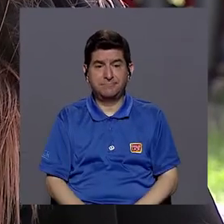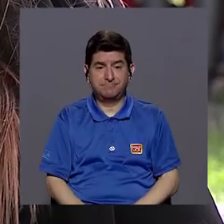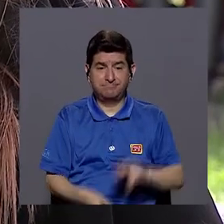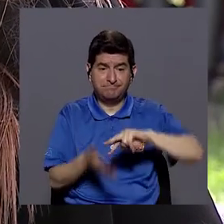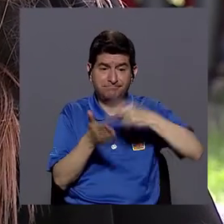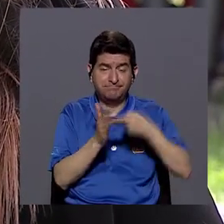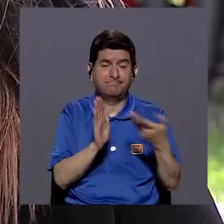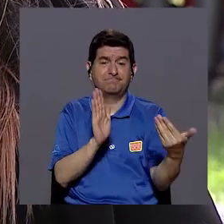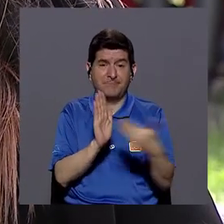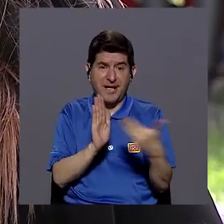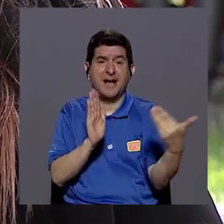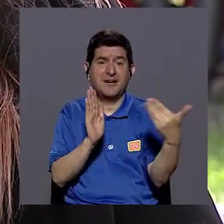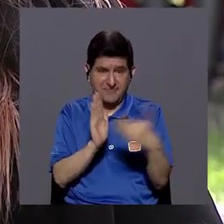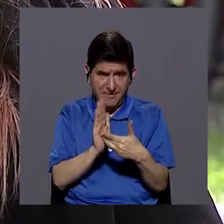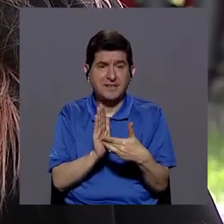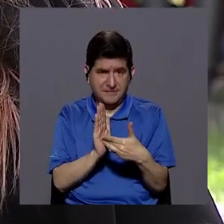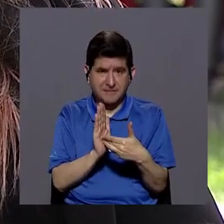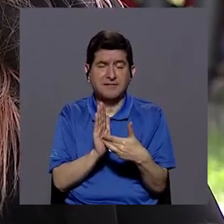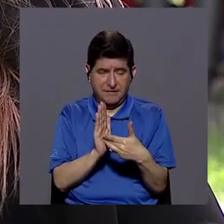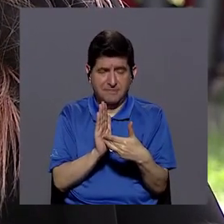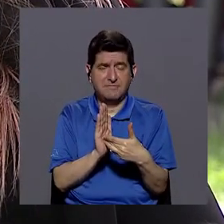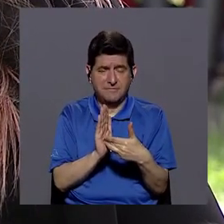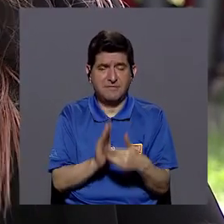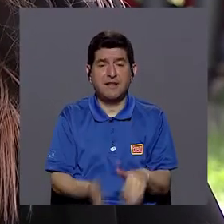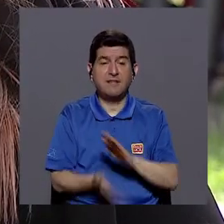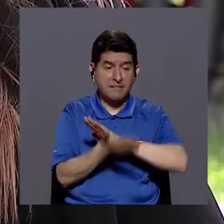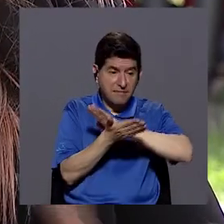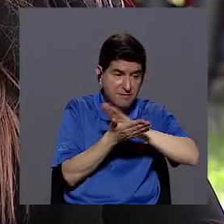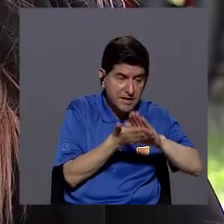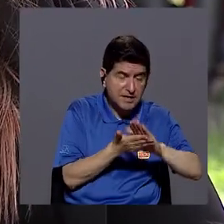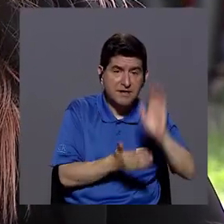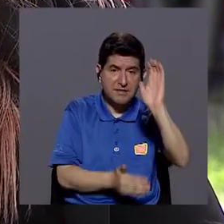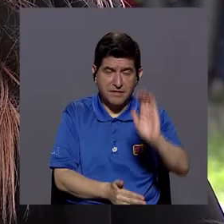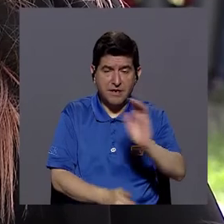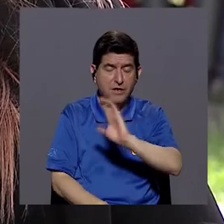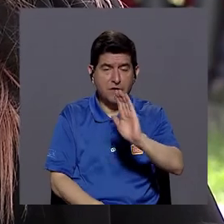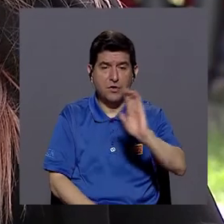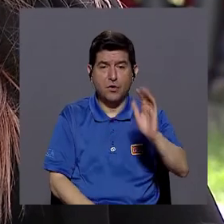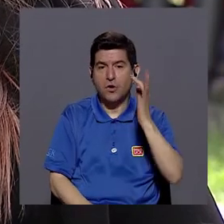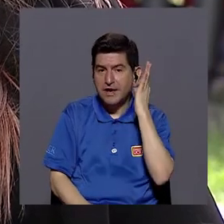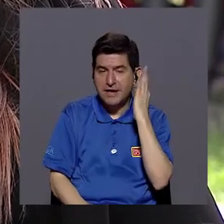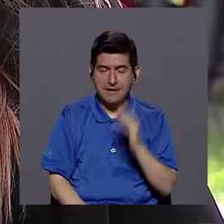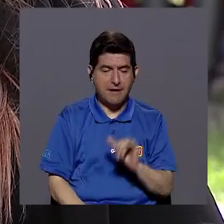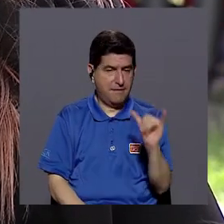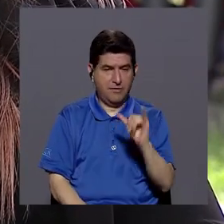pues va a lesionar tanto la dignidad del niño o la niña